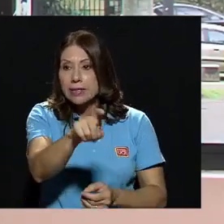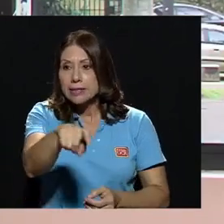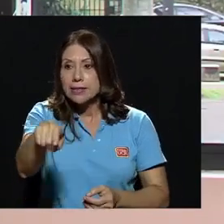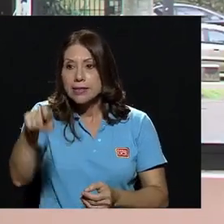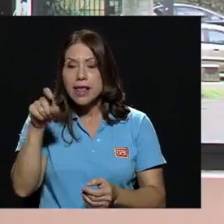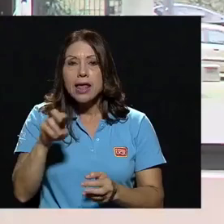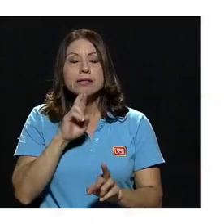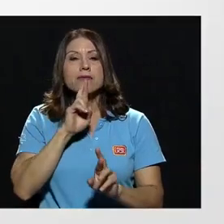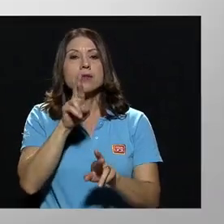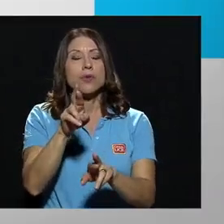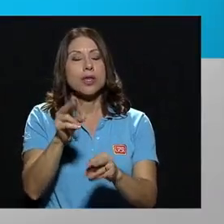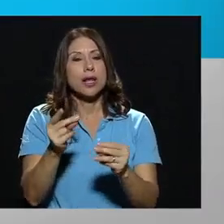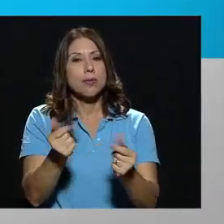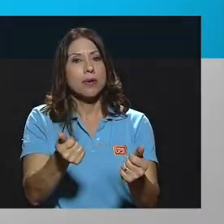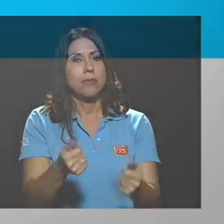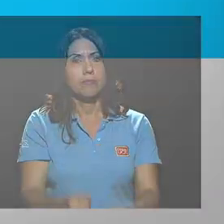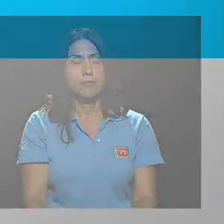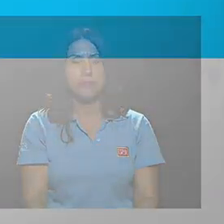les afectaban.